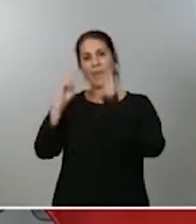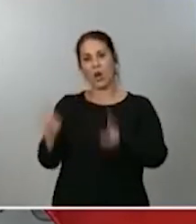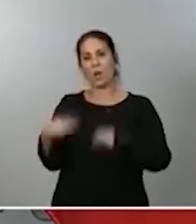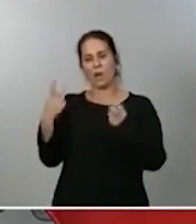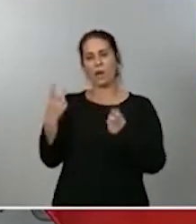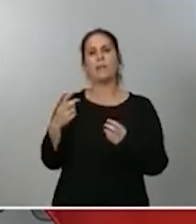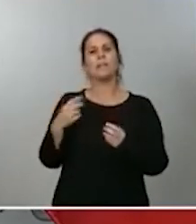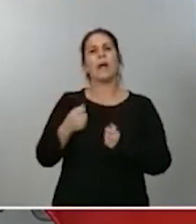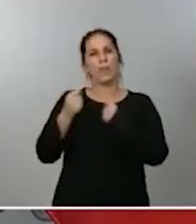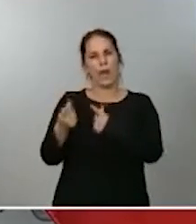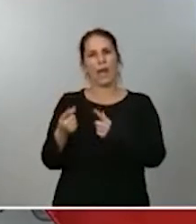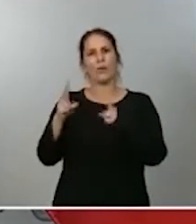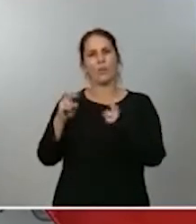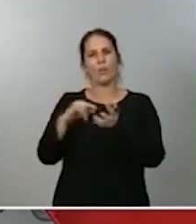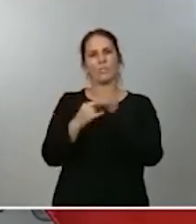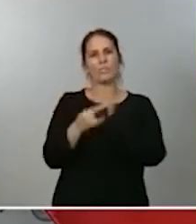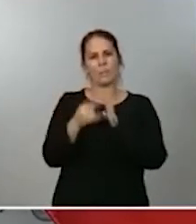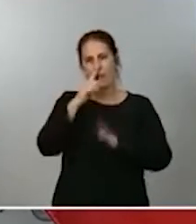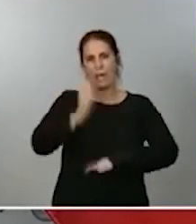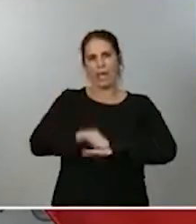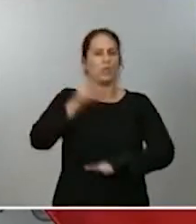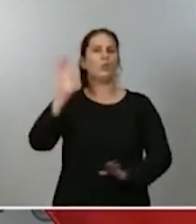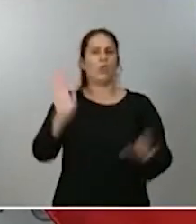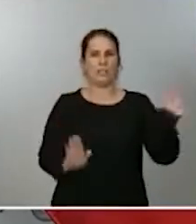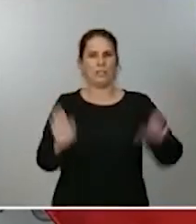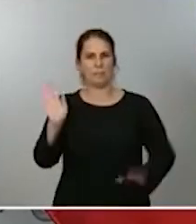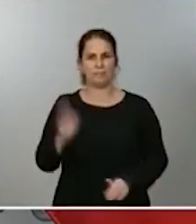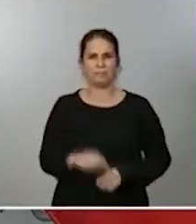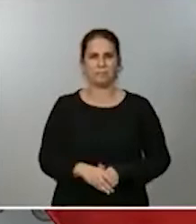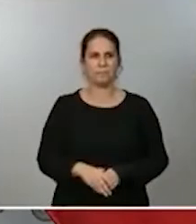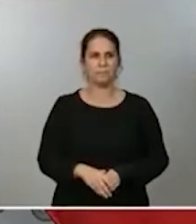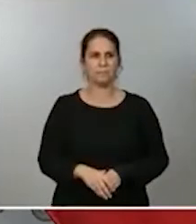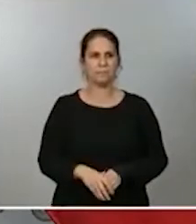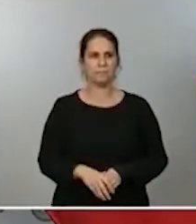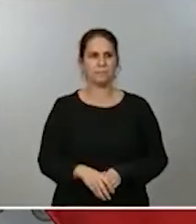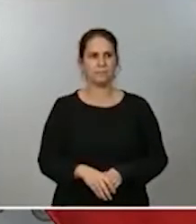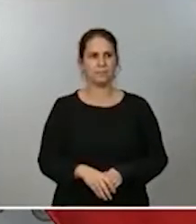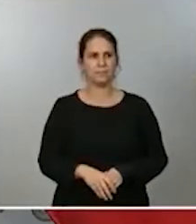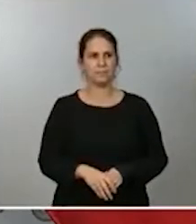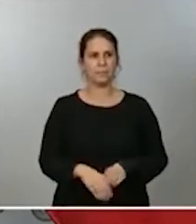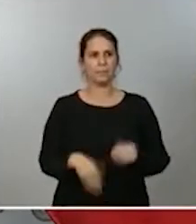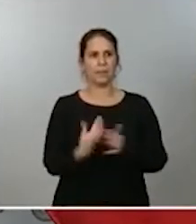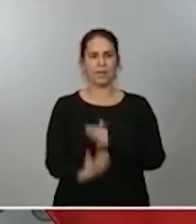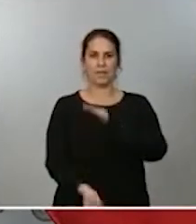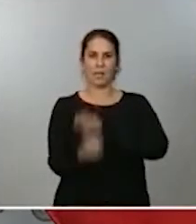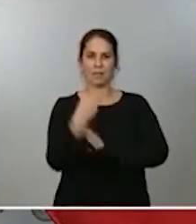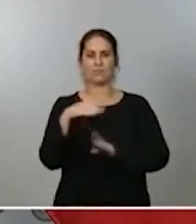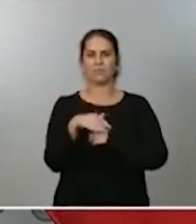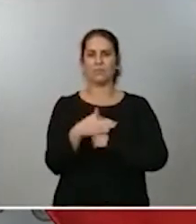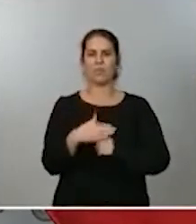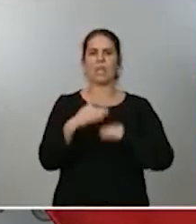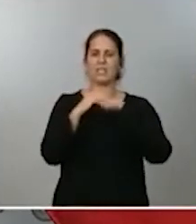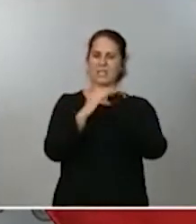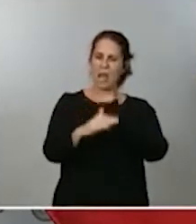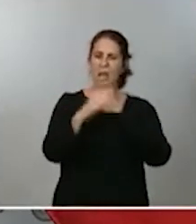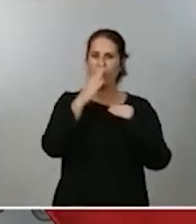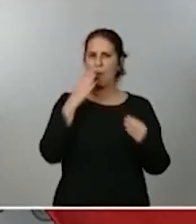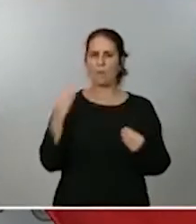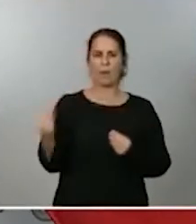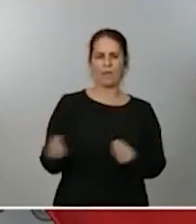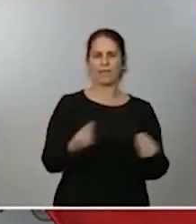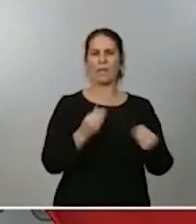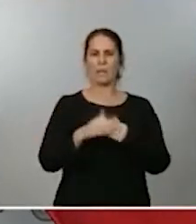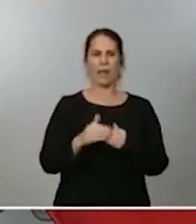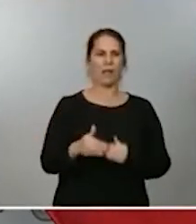de subasta. De hecho, se establece un marco estable, yo diría previsible, para futuras instalaciones